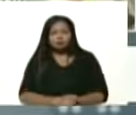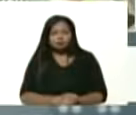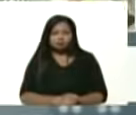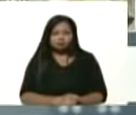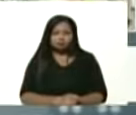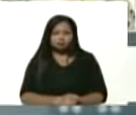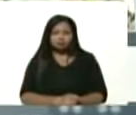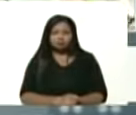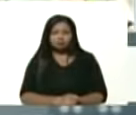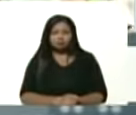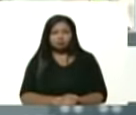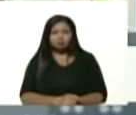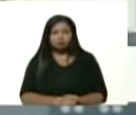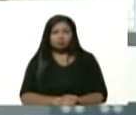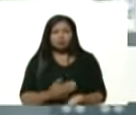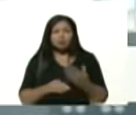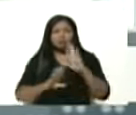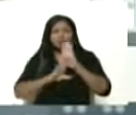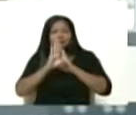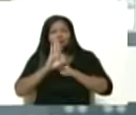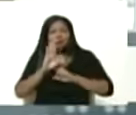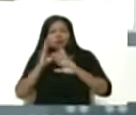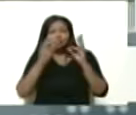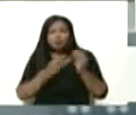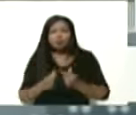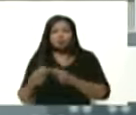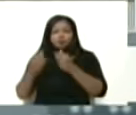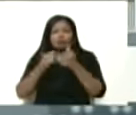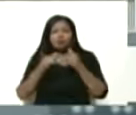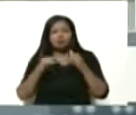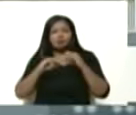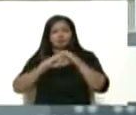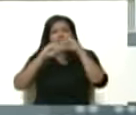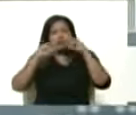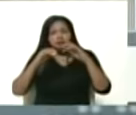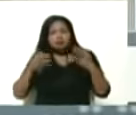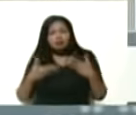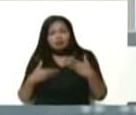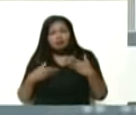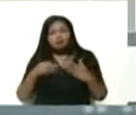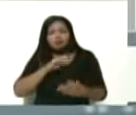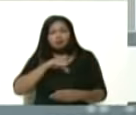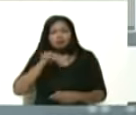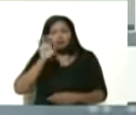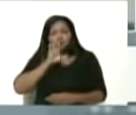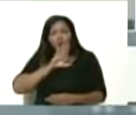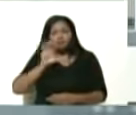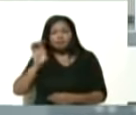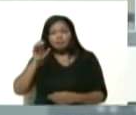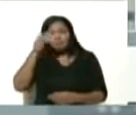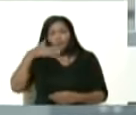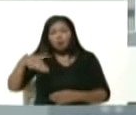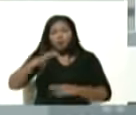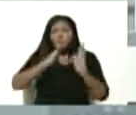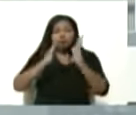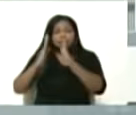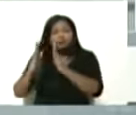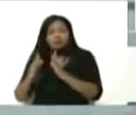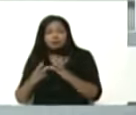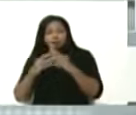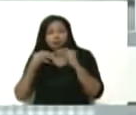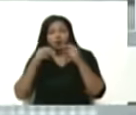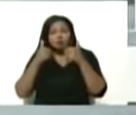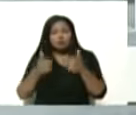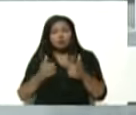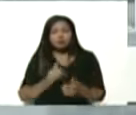el desarrollo de la economía para la felicidad de nuestro pueblo producir producir organizarse cada vez más